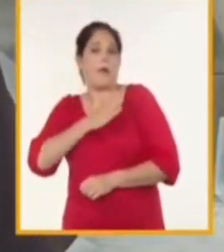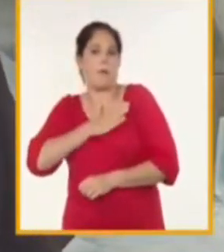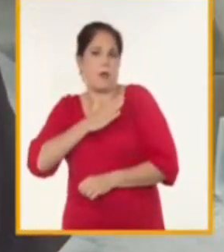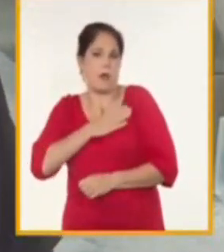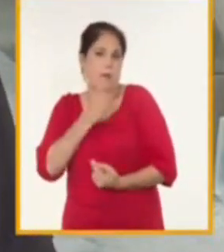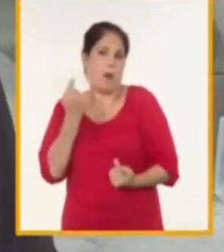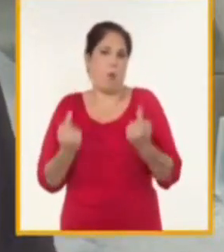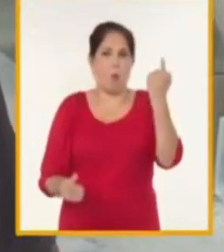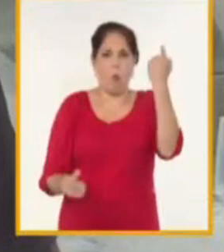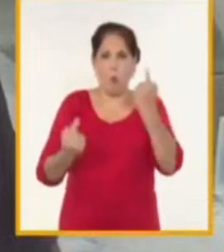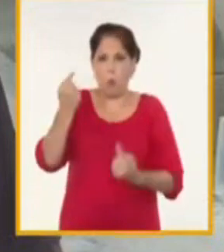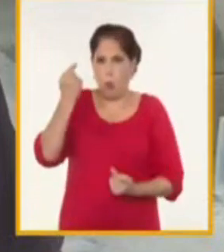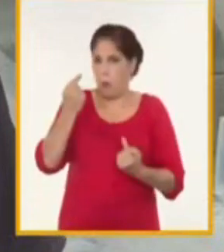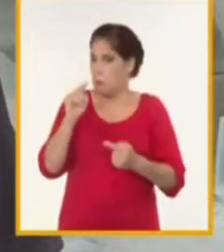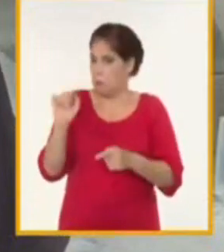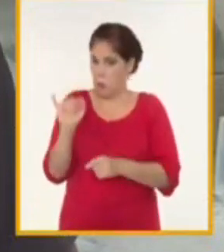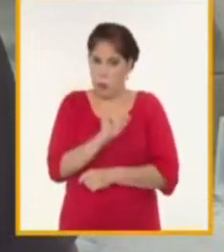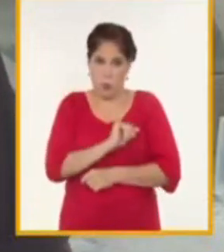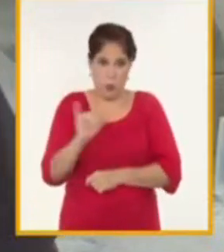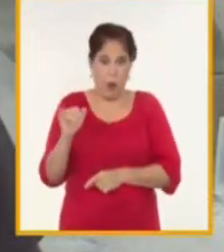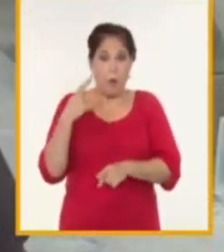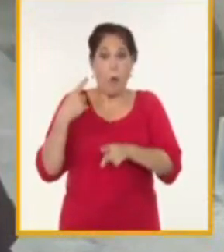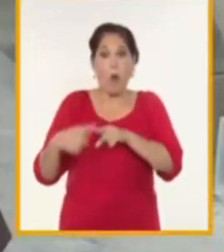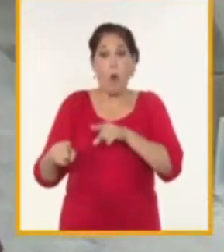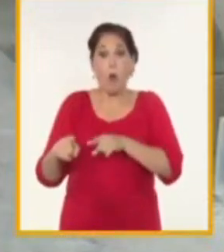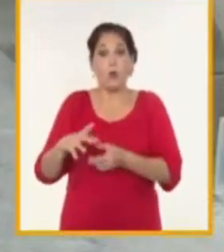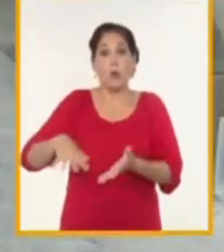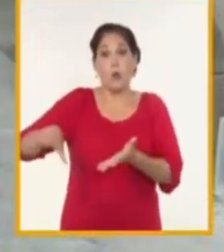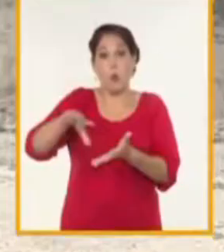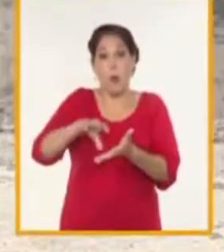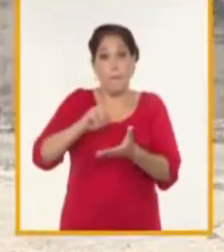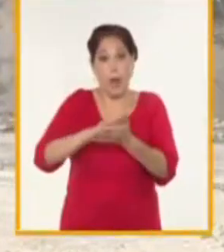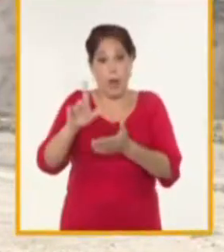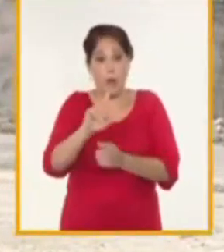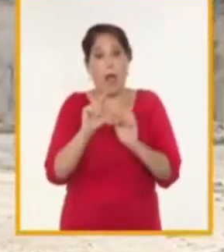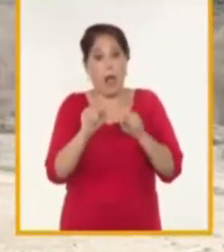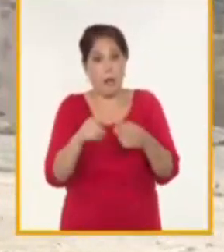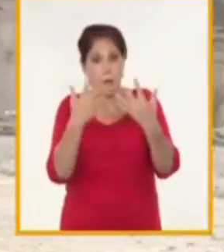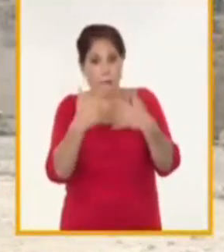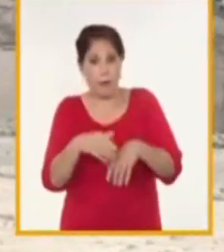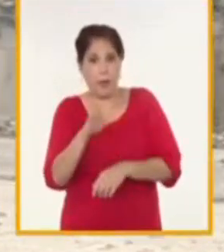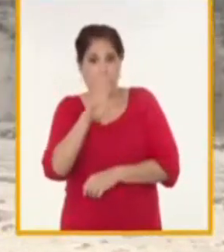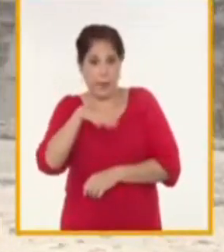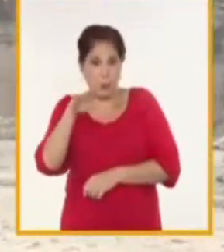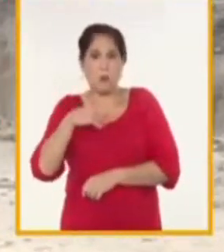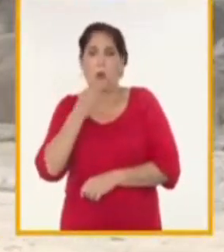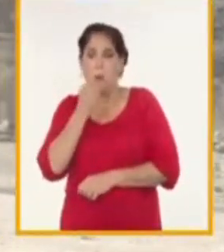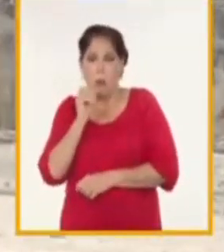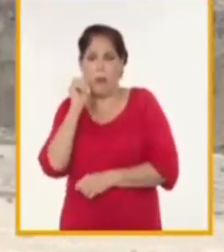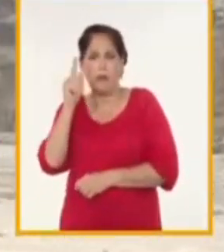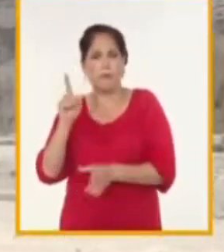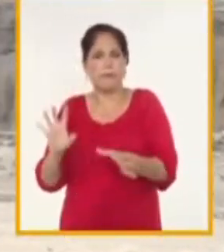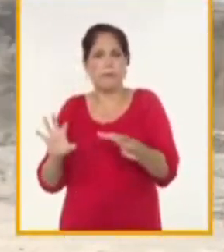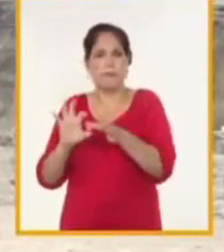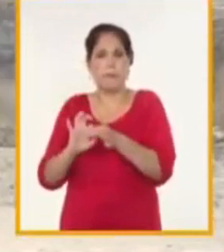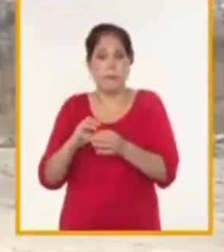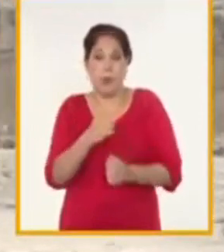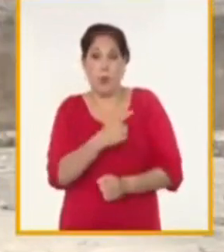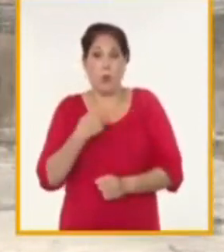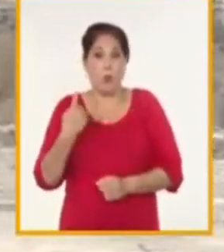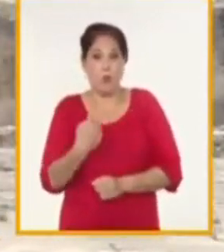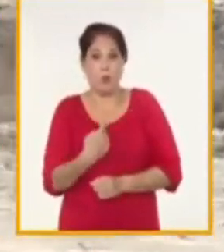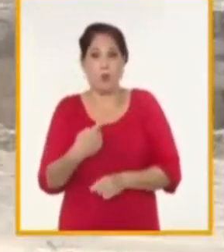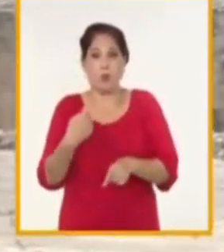nacionales como las fábricas que están enclavadas en la zona de desarrollo Mariel tenemos las garantías de Geo Minsal de que los